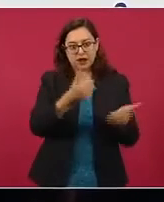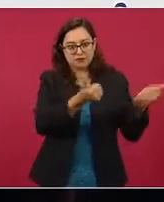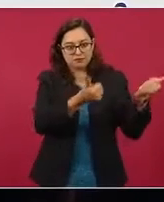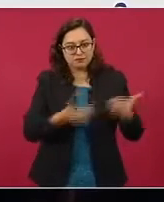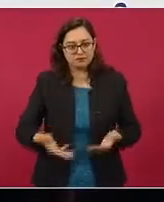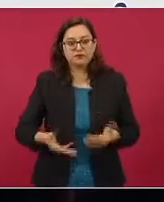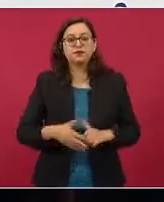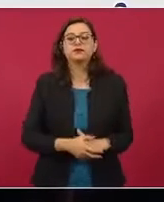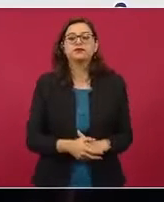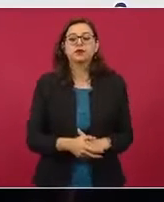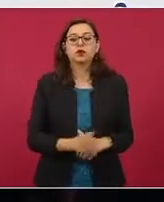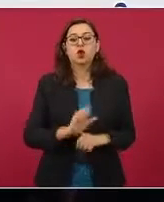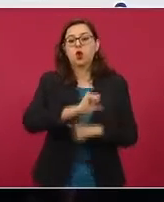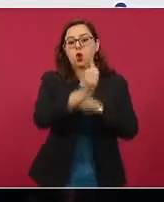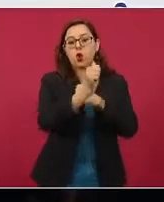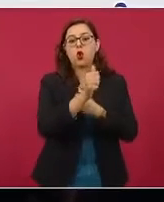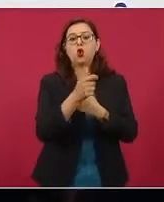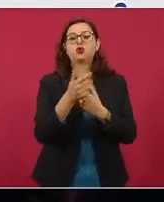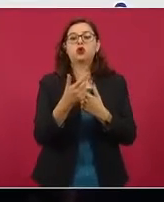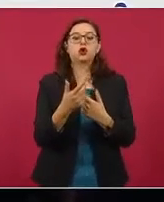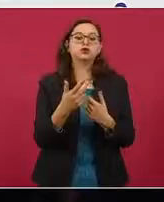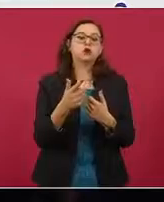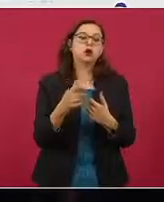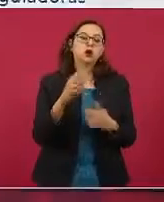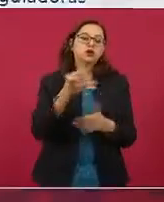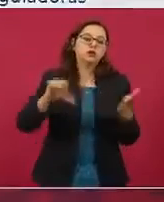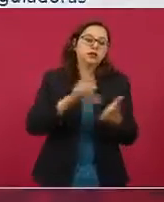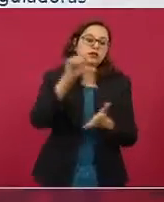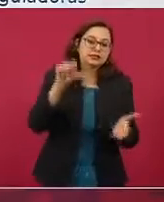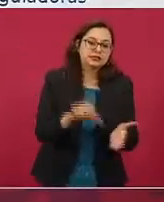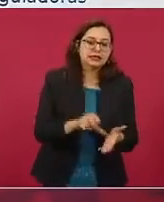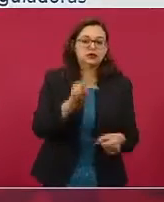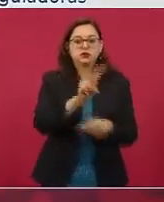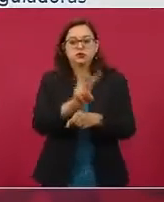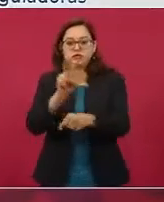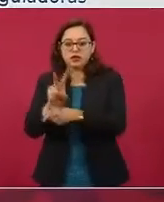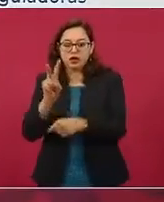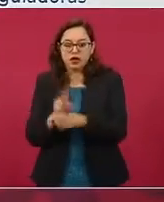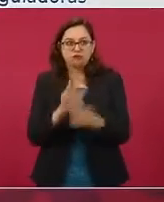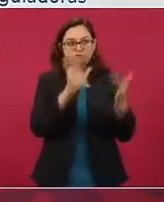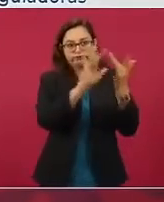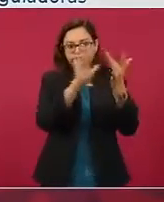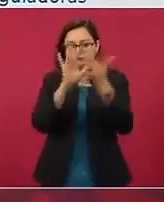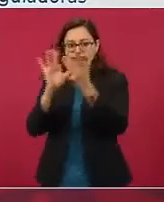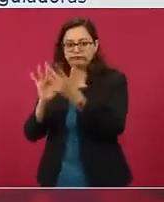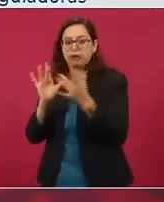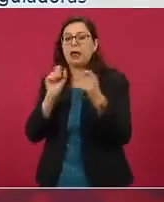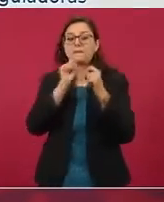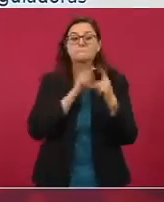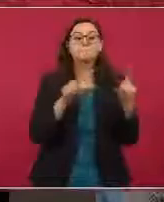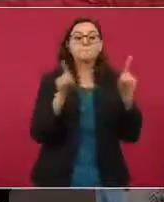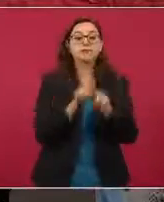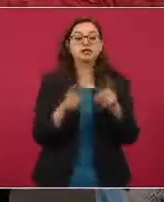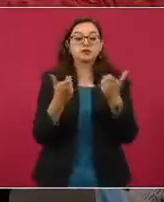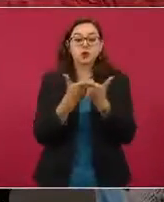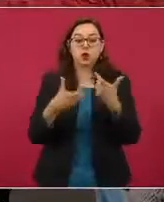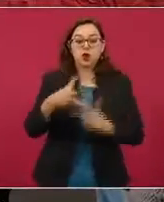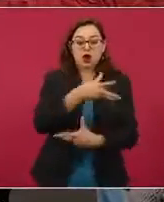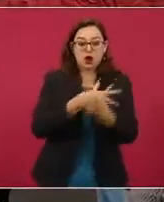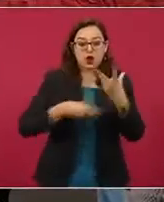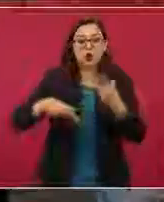promover la colaboración con agencias reguladoras internacionales y, desde luego, participar en la recuperación económica de México. Eso sería cuanto,